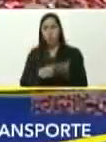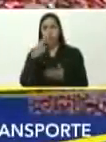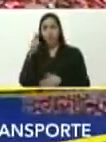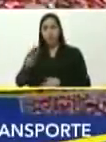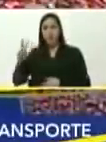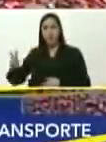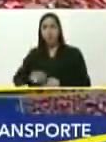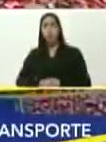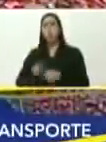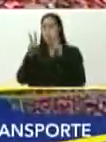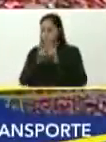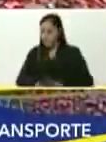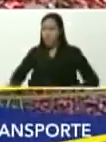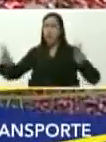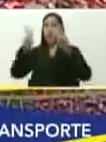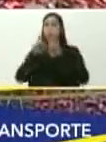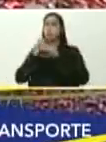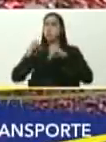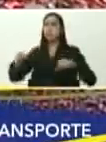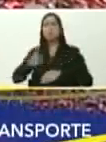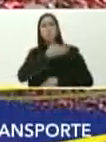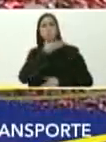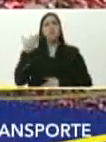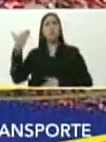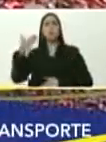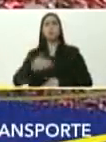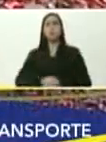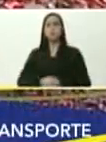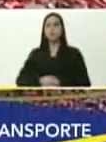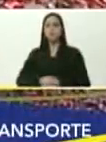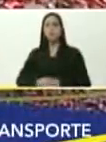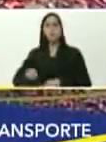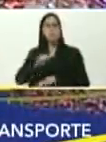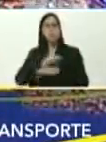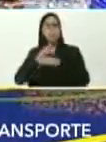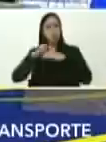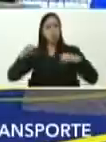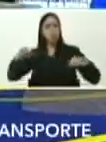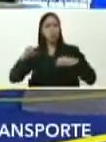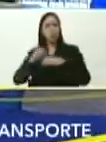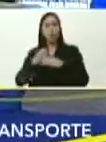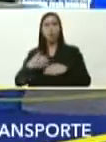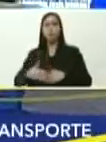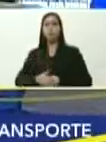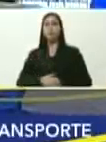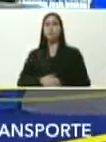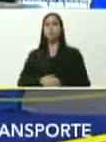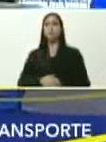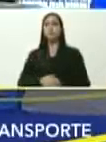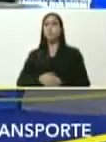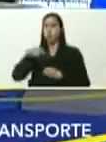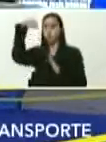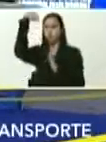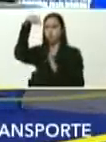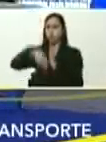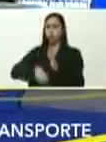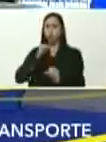a valer, a nivel del transporte público, gran misión transporte Venezuela, y que va es, a fondo,